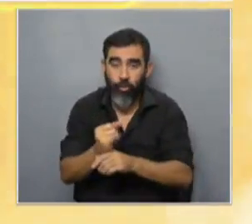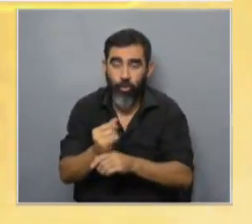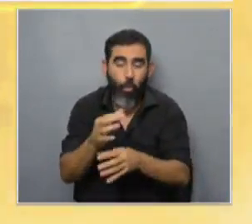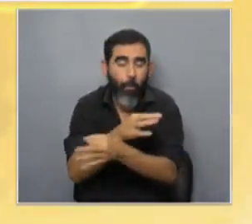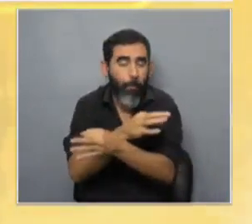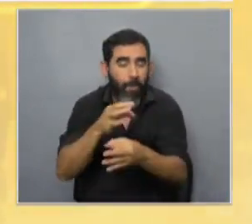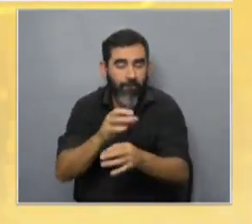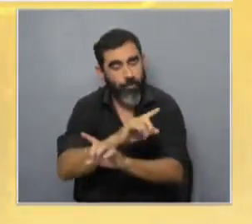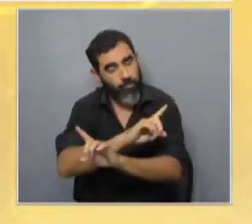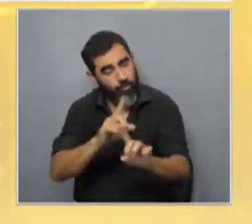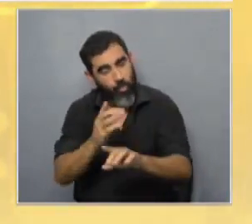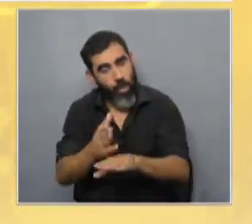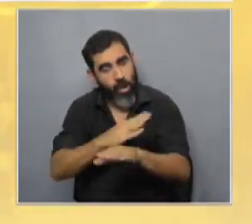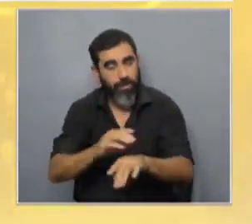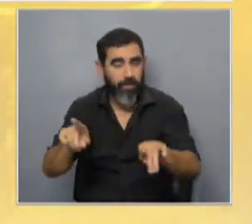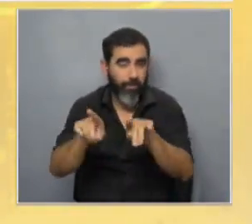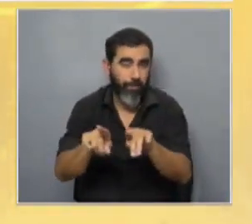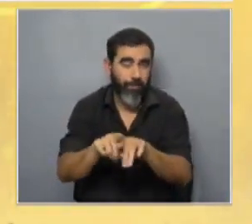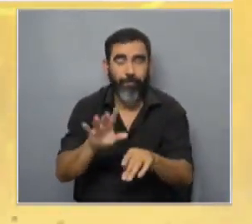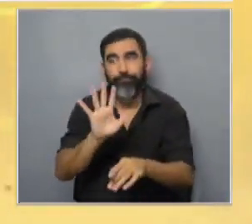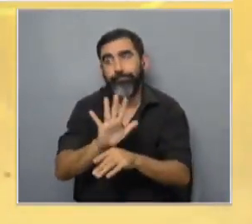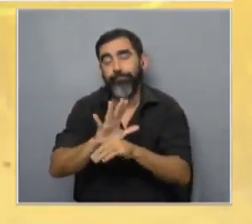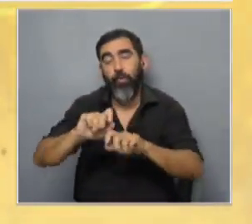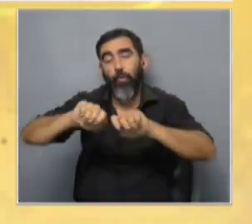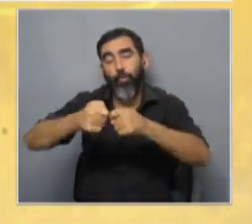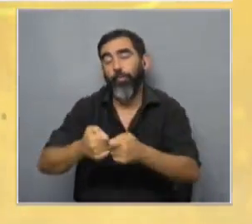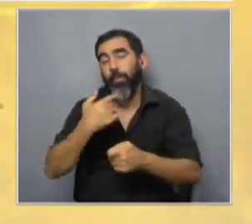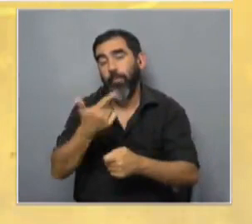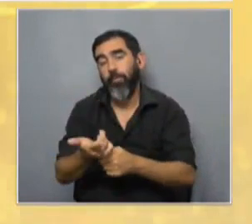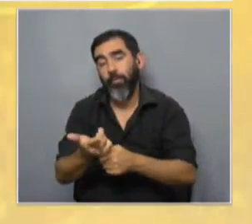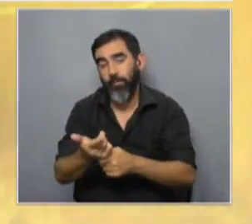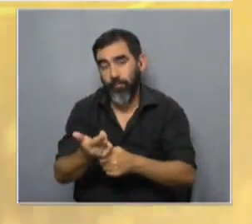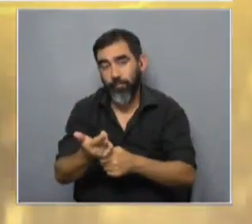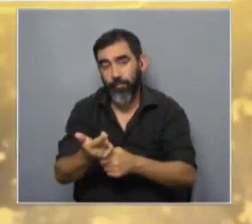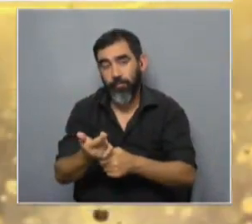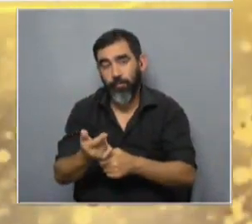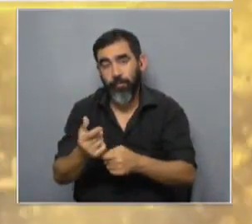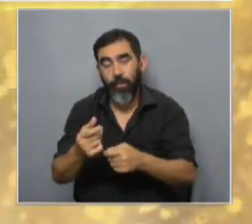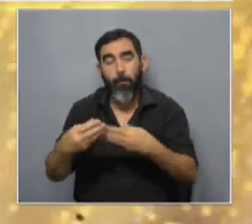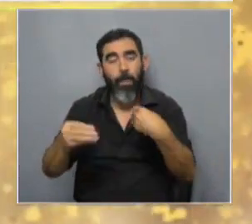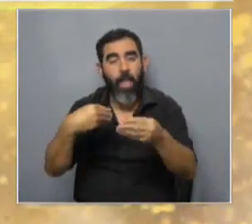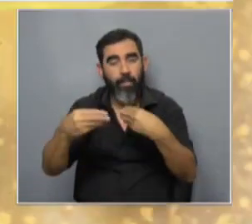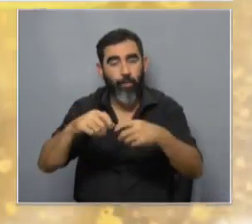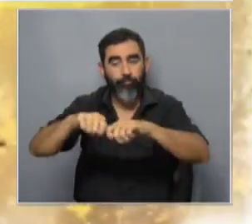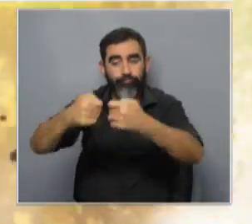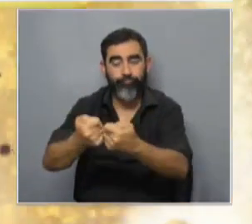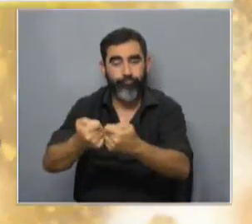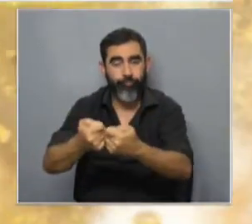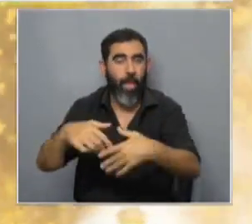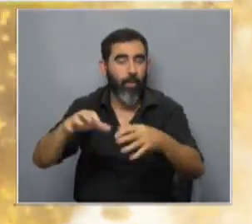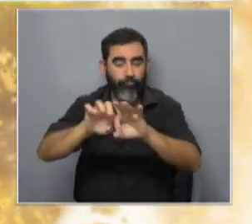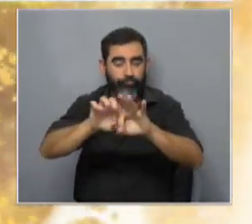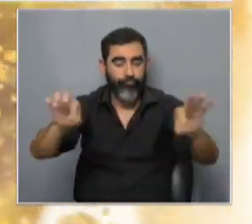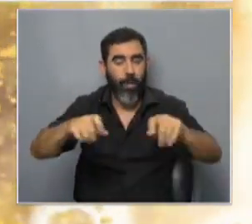igual de cómo estaba. Es como si rompemos ahora un trozo de plástico, por ejemplo, una varilla de